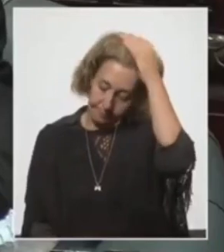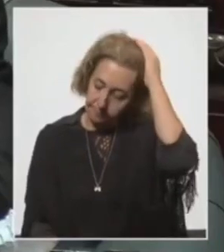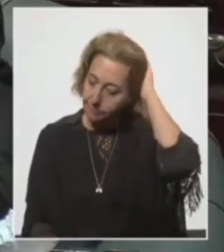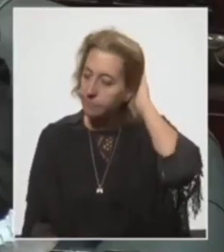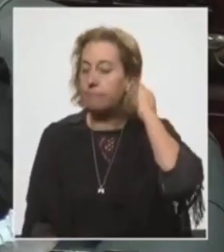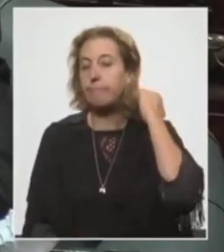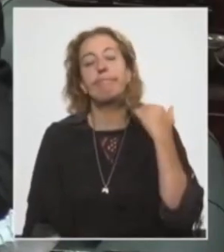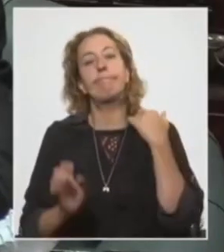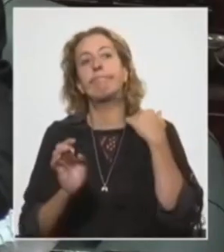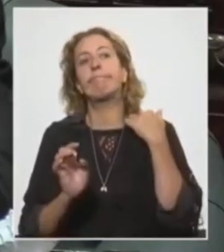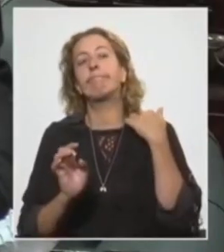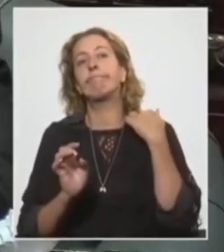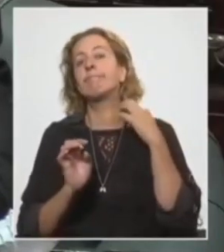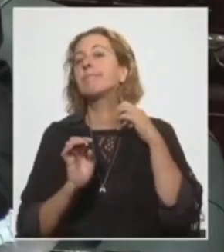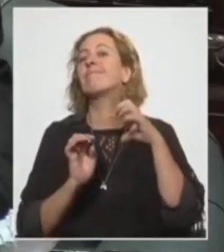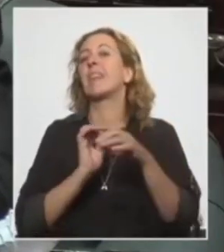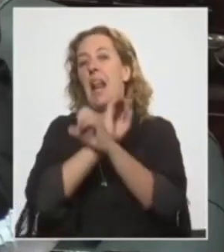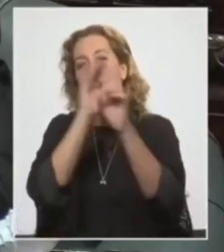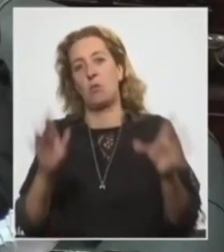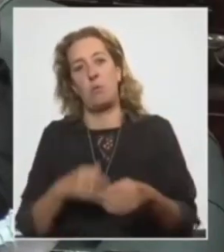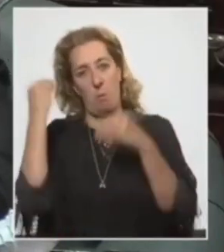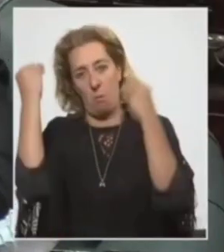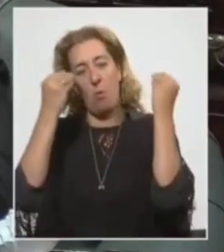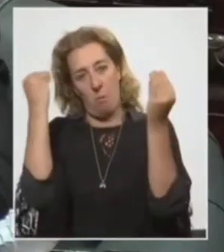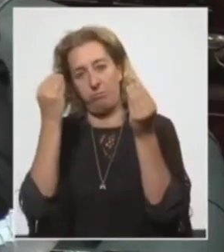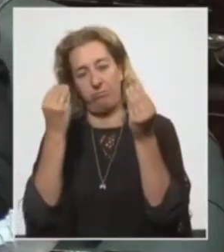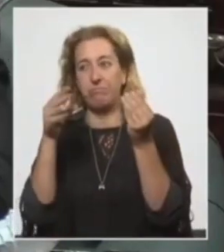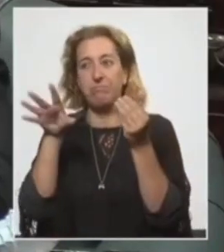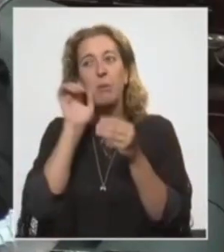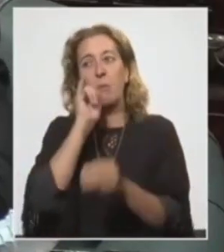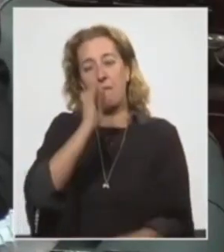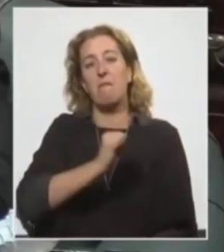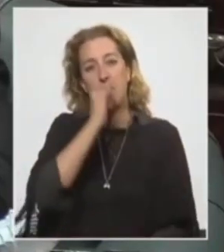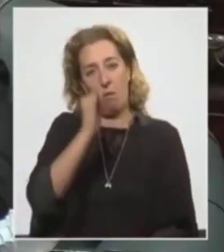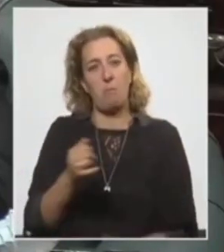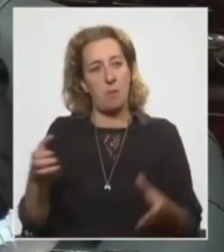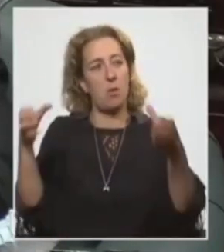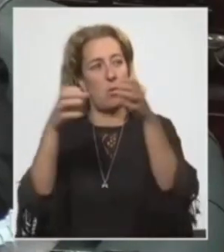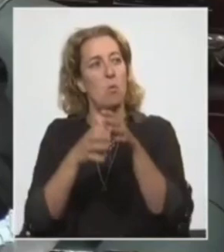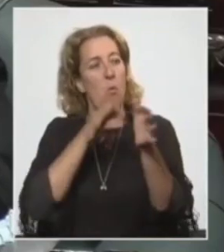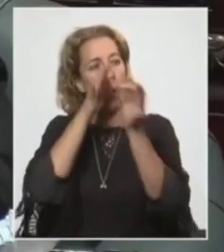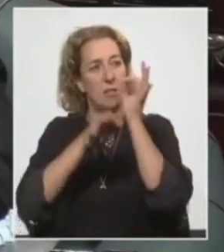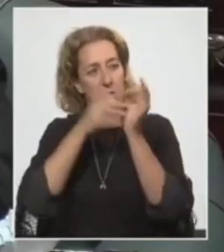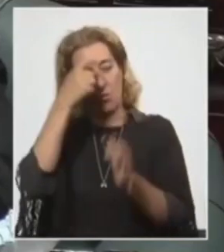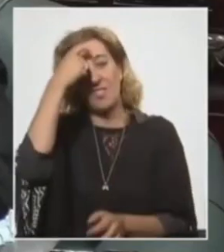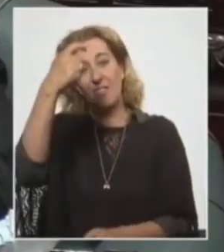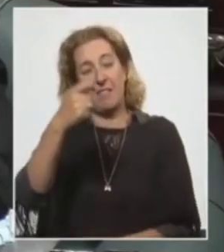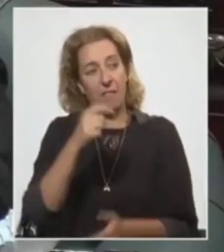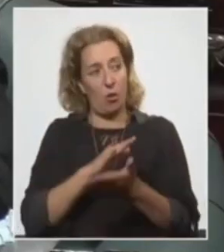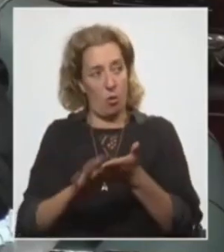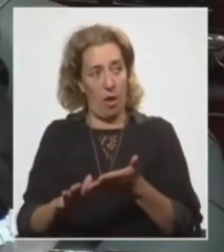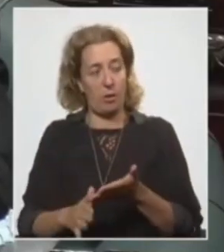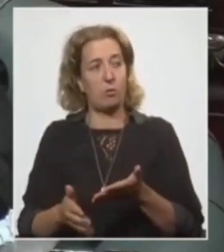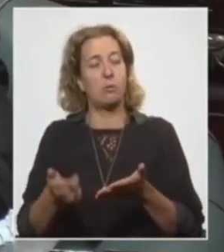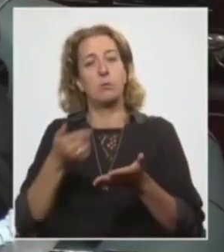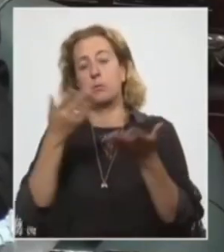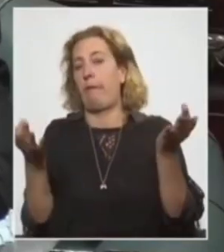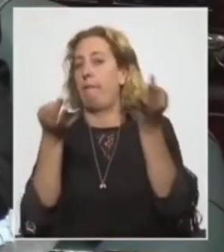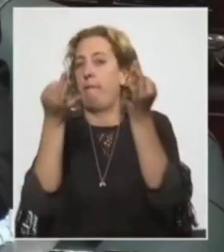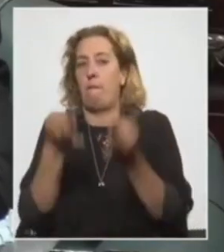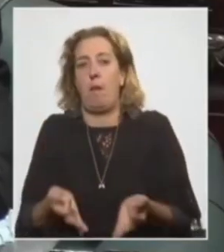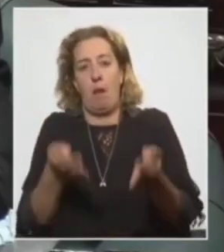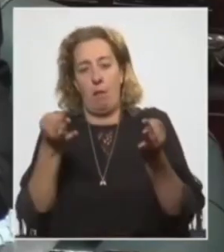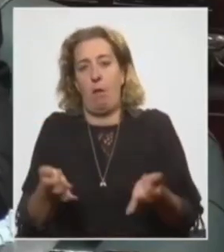Claro que estamos preocupados porque escuchamos el informe del Grupo Asesor Científico Honorario, que realmente